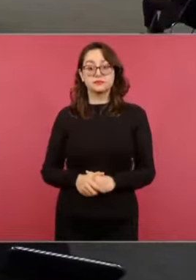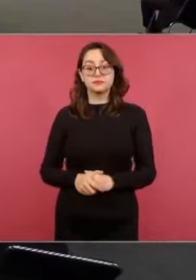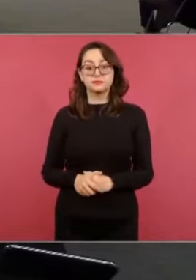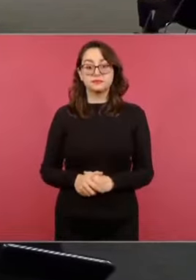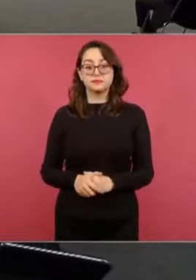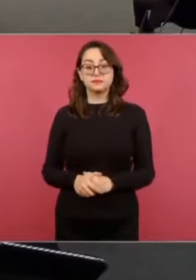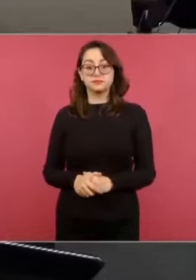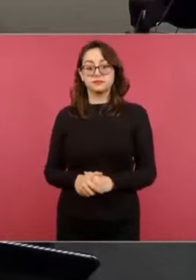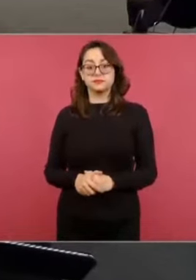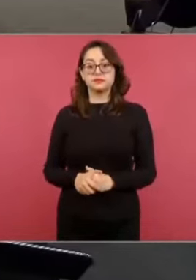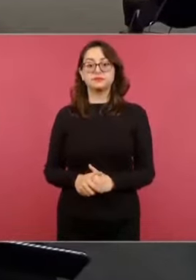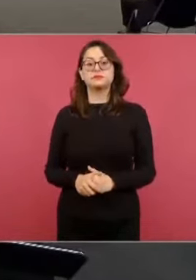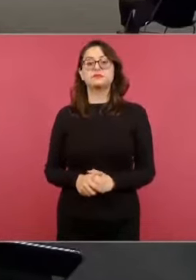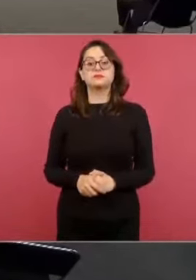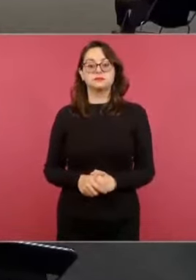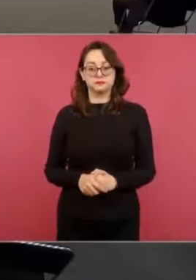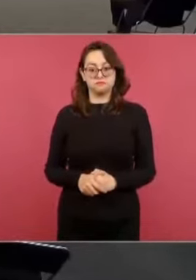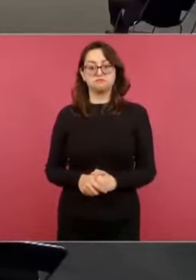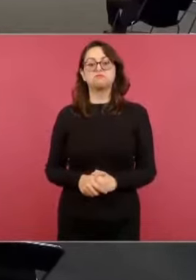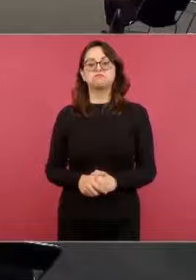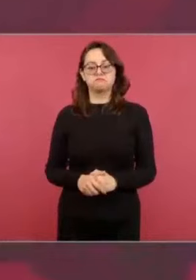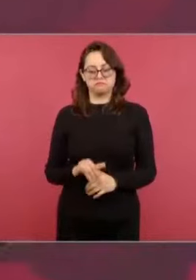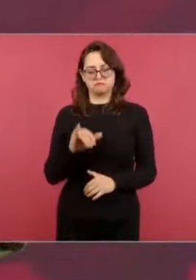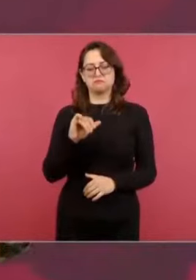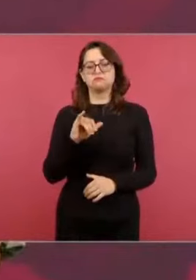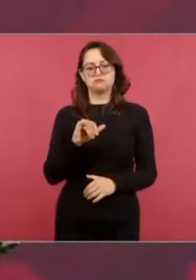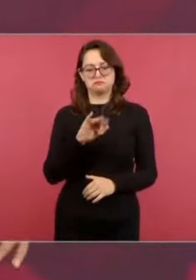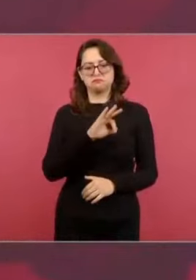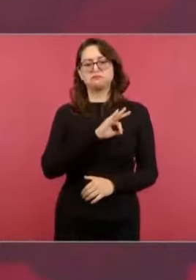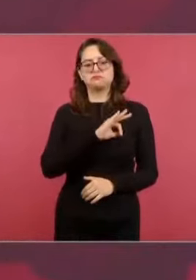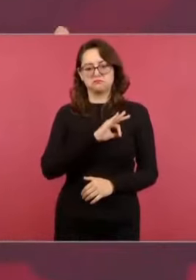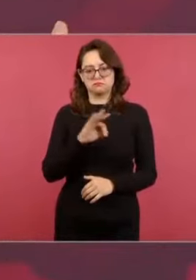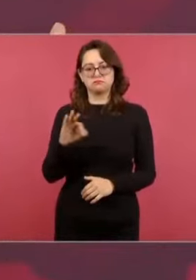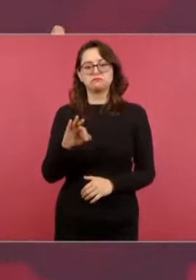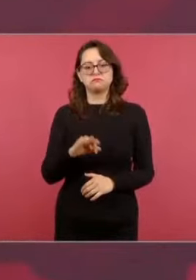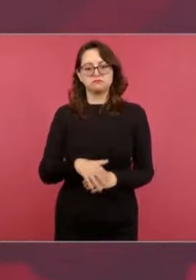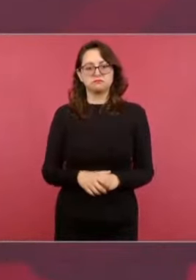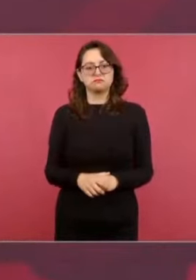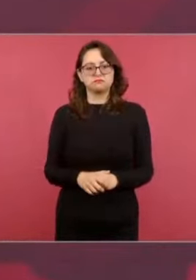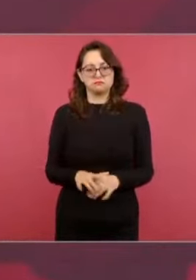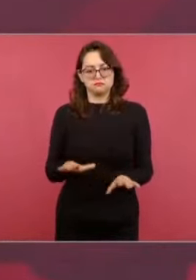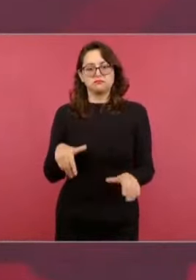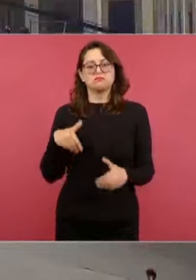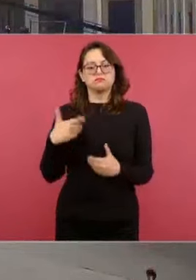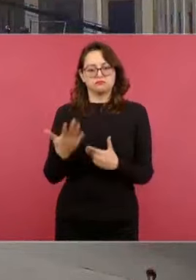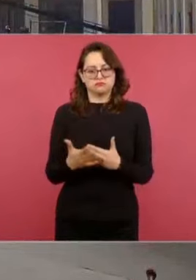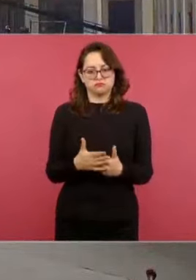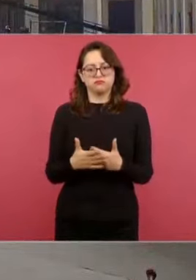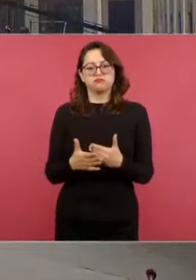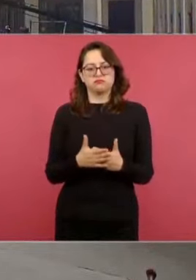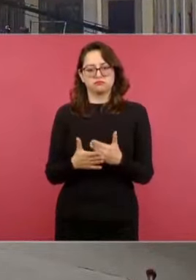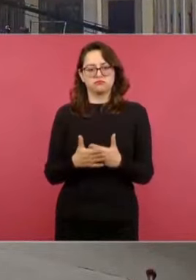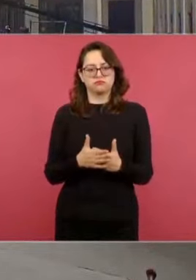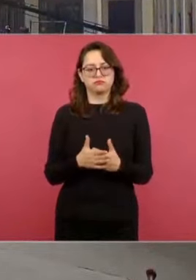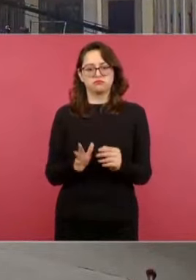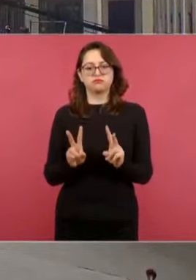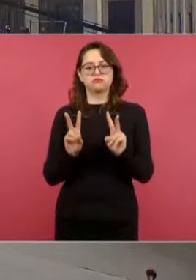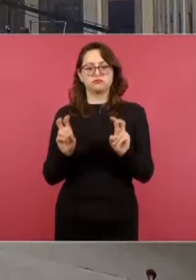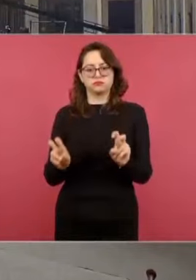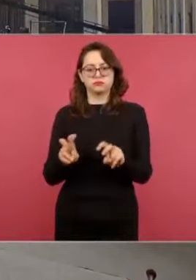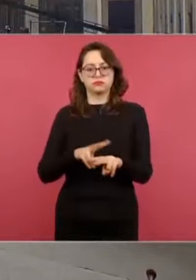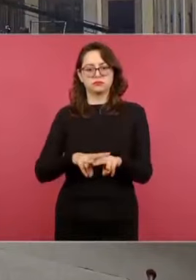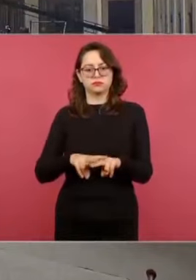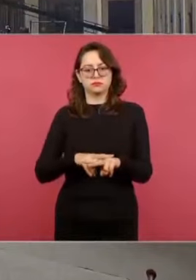constructivo. Seguramente que sí va a ser posible hacer eso. En la próxima sesión, cuando se trate el tramo cinco,